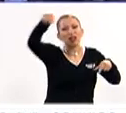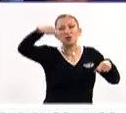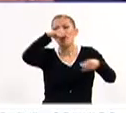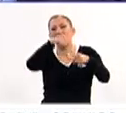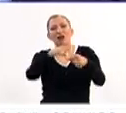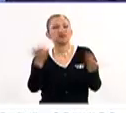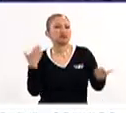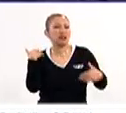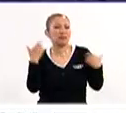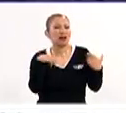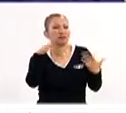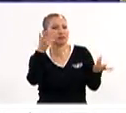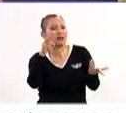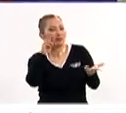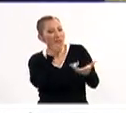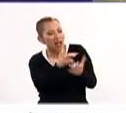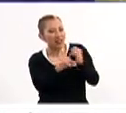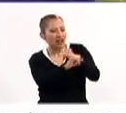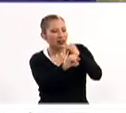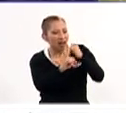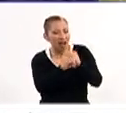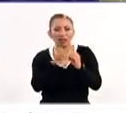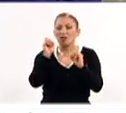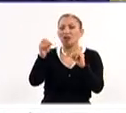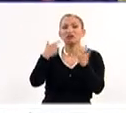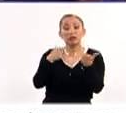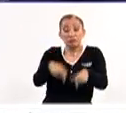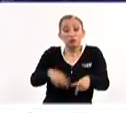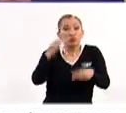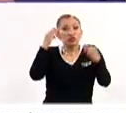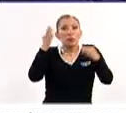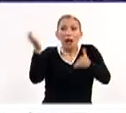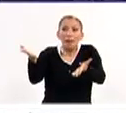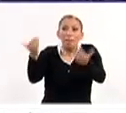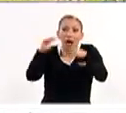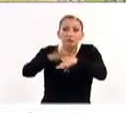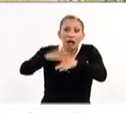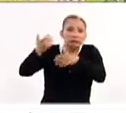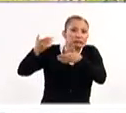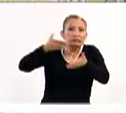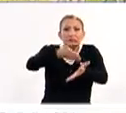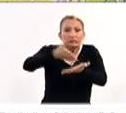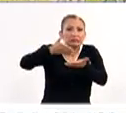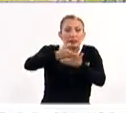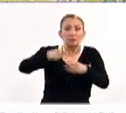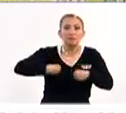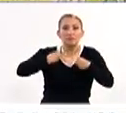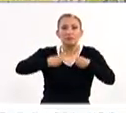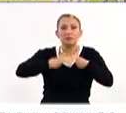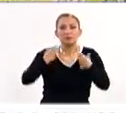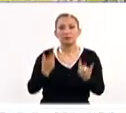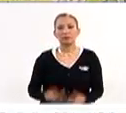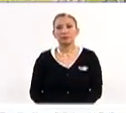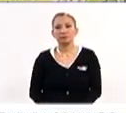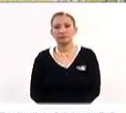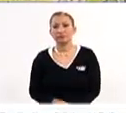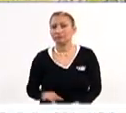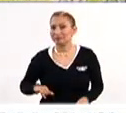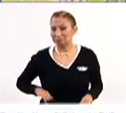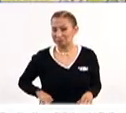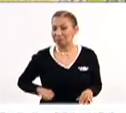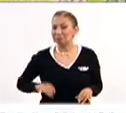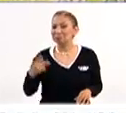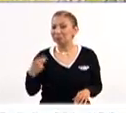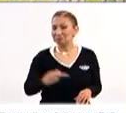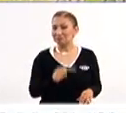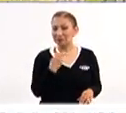de mirar cosas a través de la Internet. ¿Qué es lo que ha hecho este museo para seguir siendo un museo vivo? Es bien interesante lo que me preguntas,